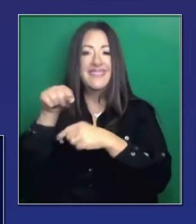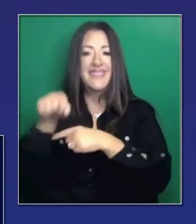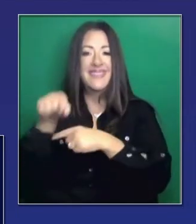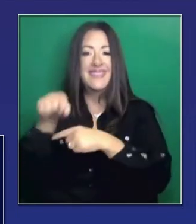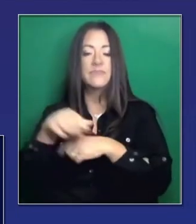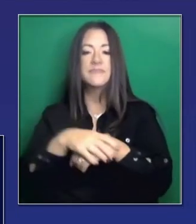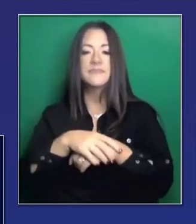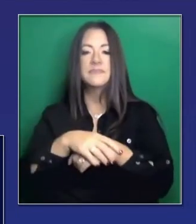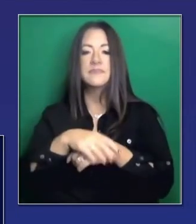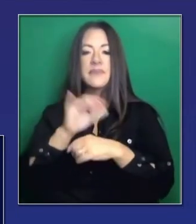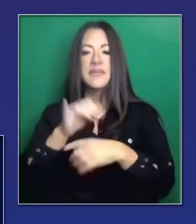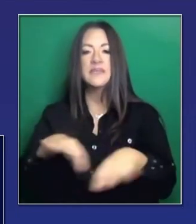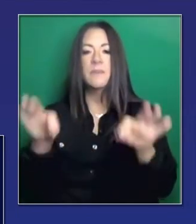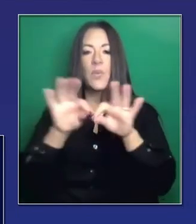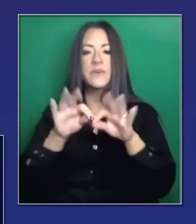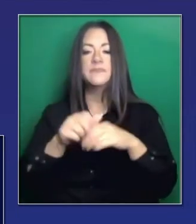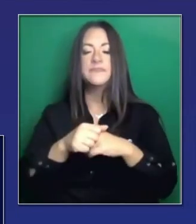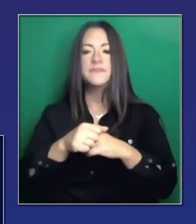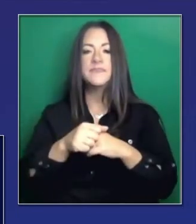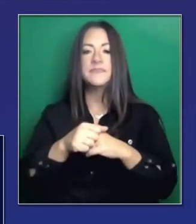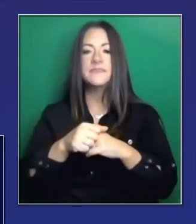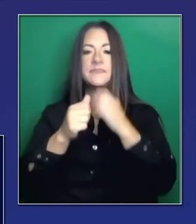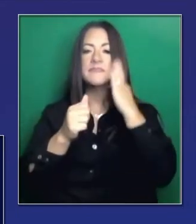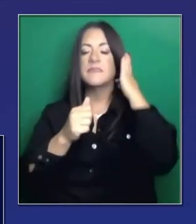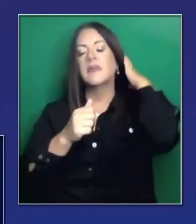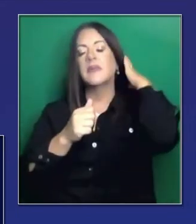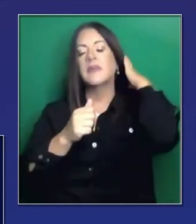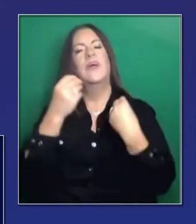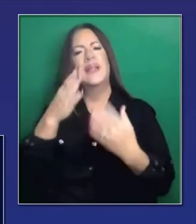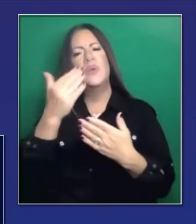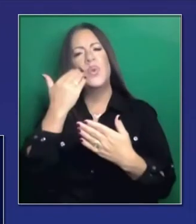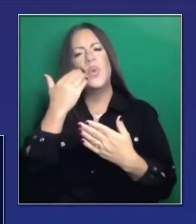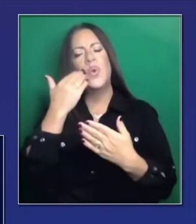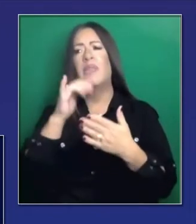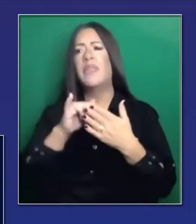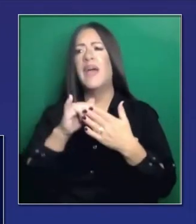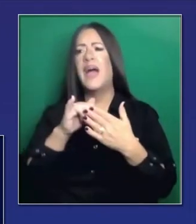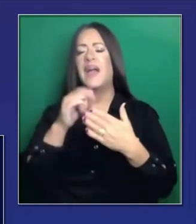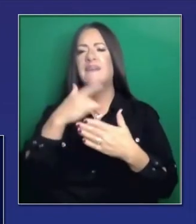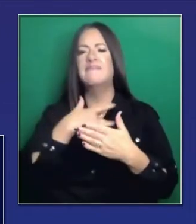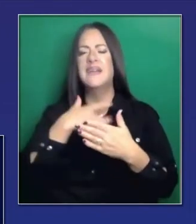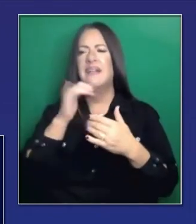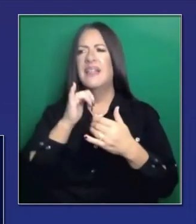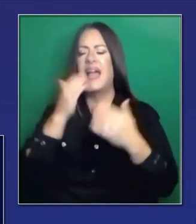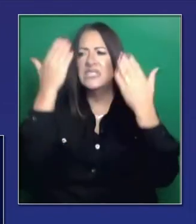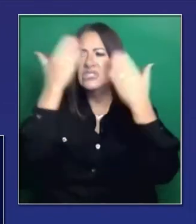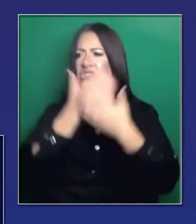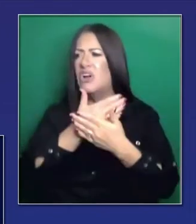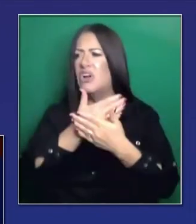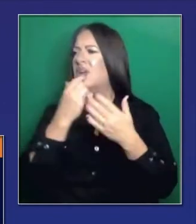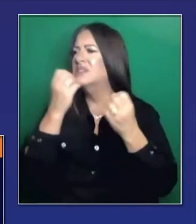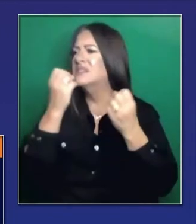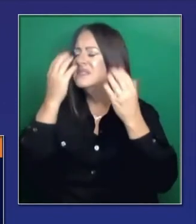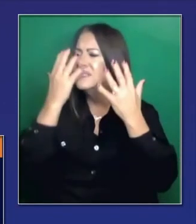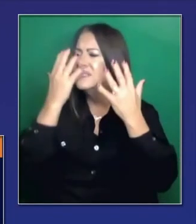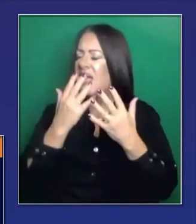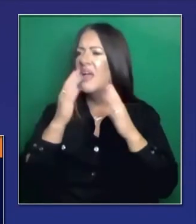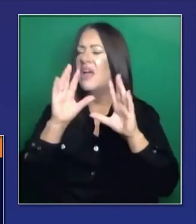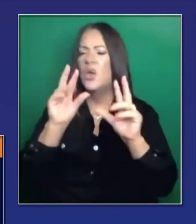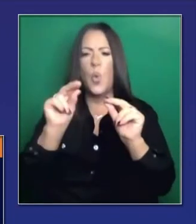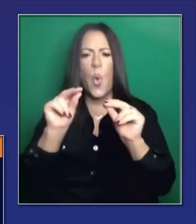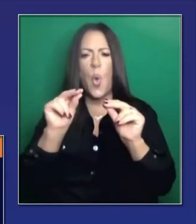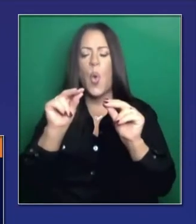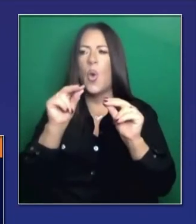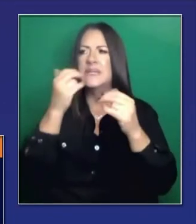el enfoque y la energía va a esta noción de ver la luz al final del túnel. A pesar de que seguimos en el túnel, reconocemos que hay esperanza